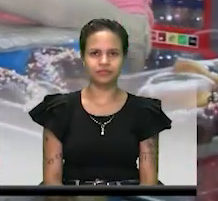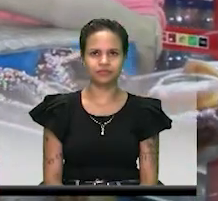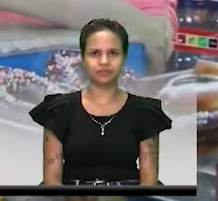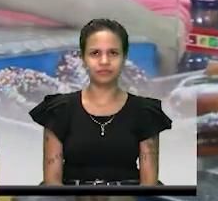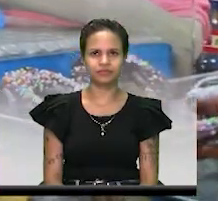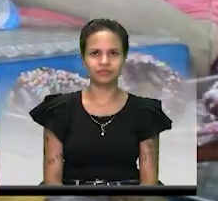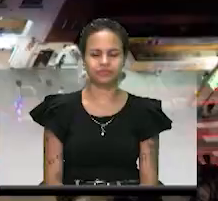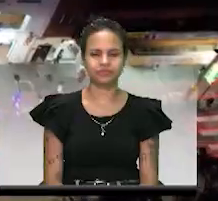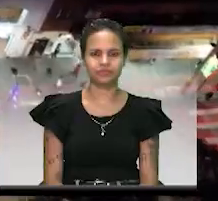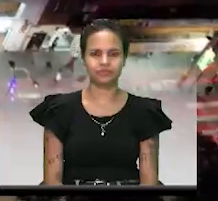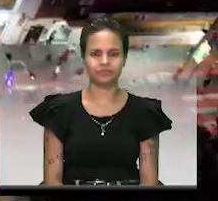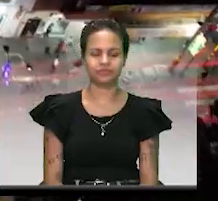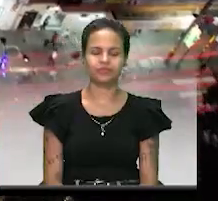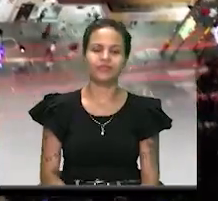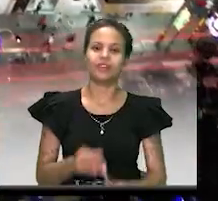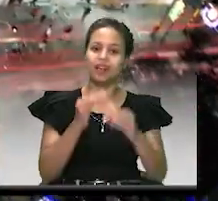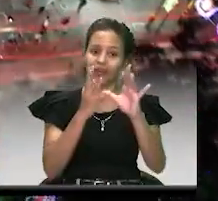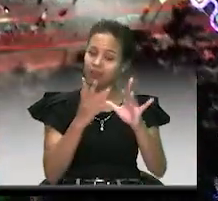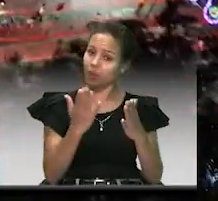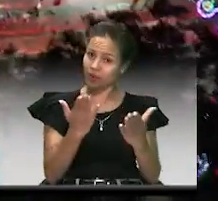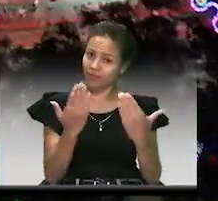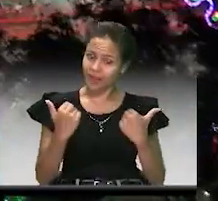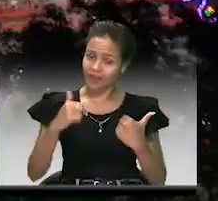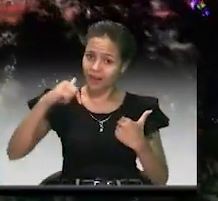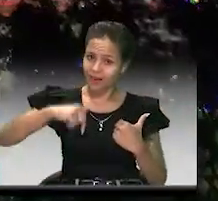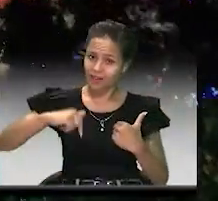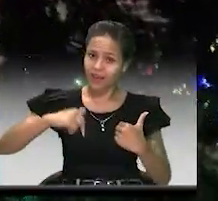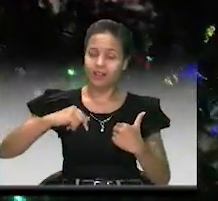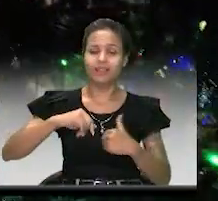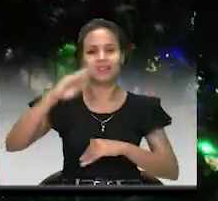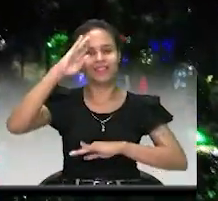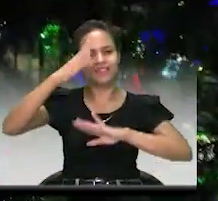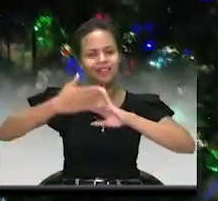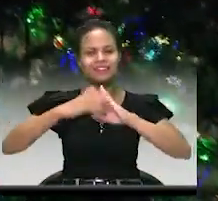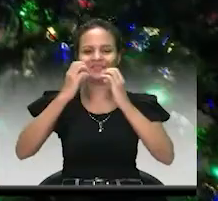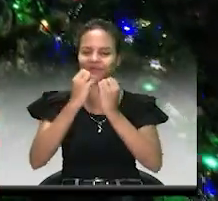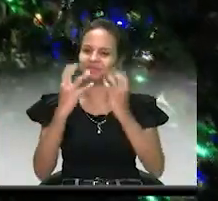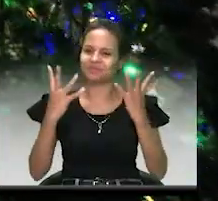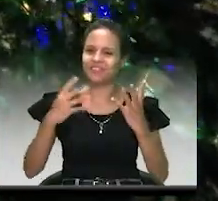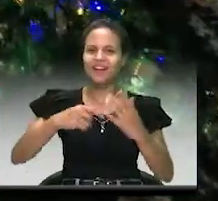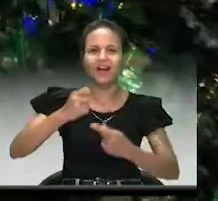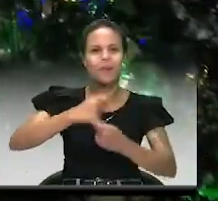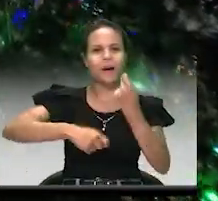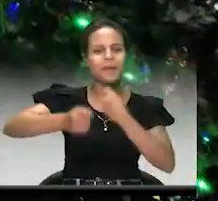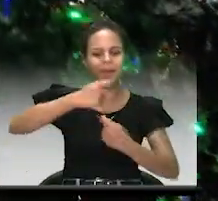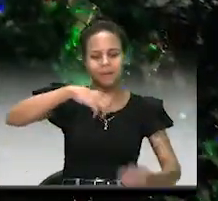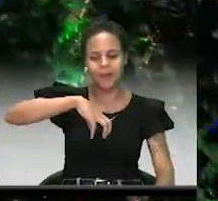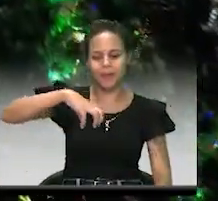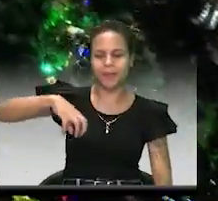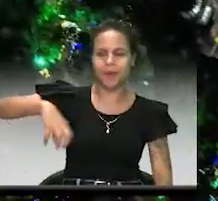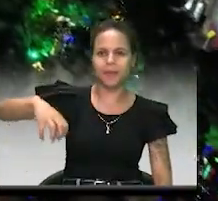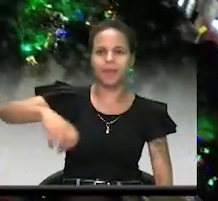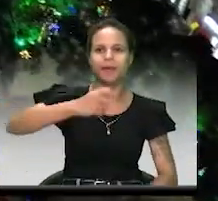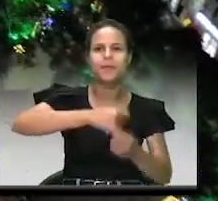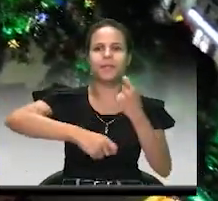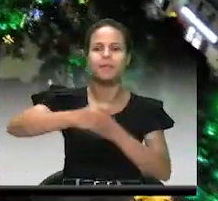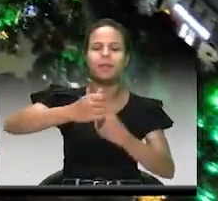Ven a Itagüí y disfruta de la magia de la Navidad con el comercio a cielo abierto hasta las 3 de la mañana.